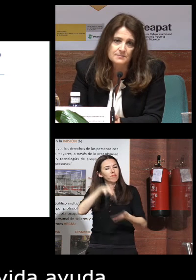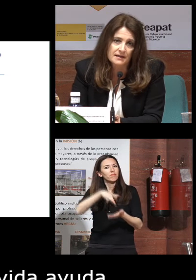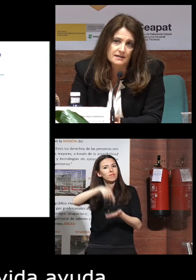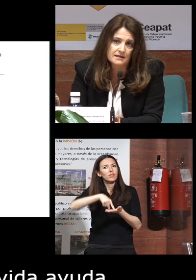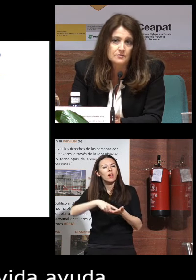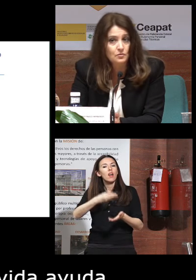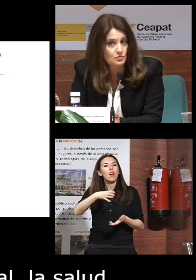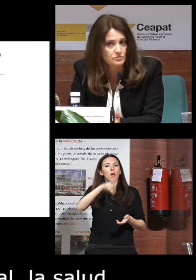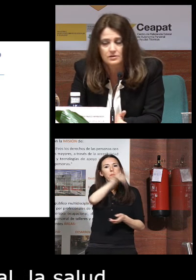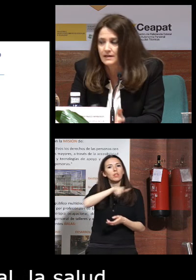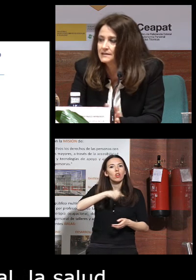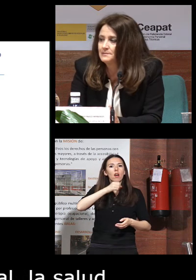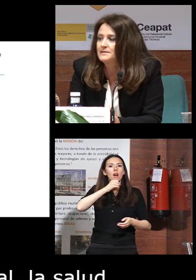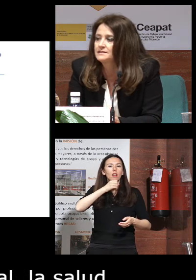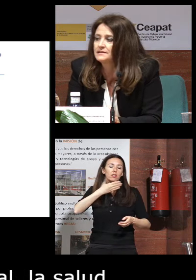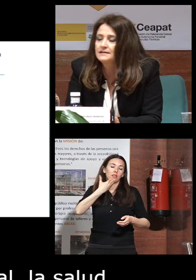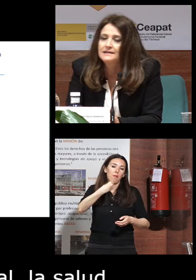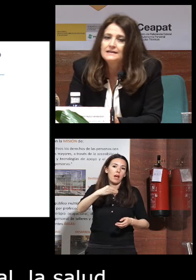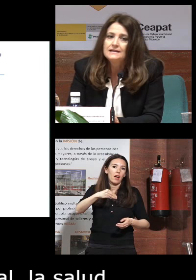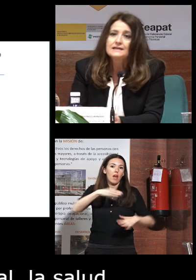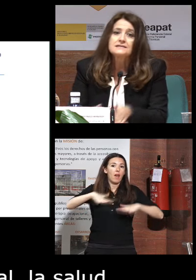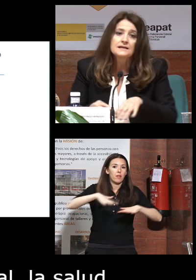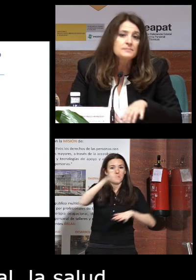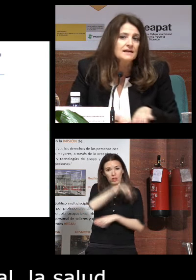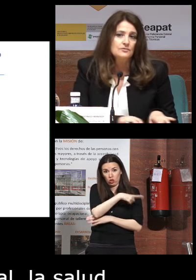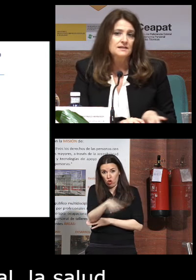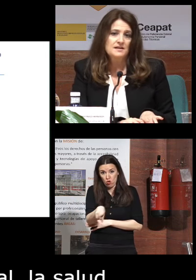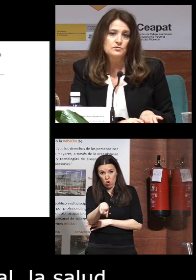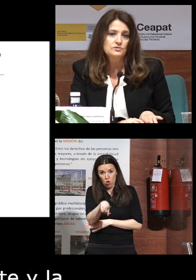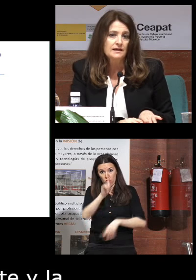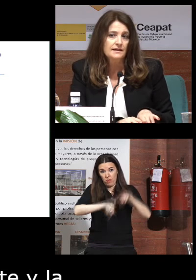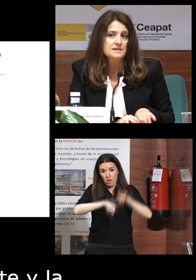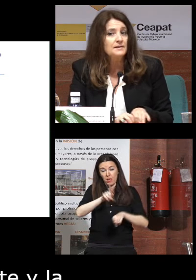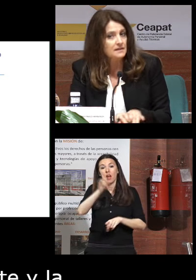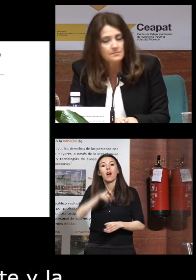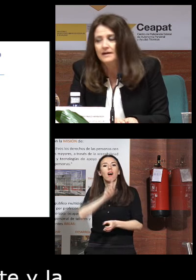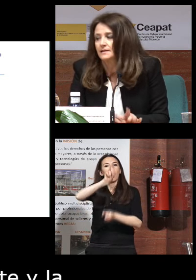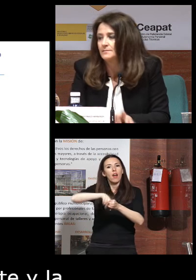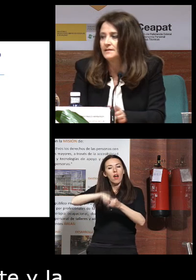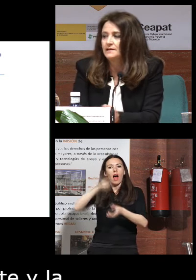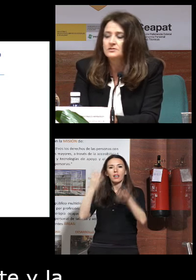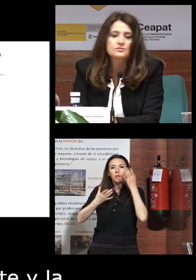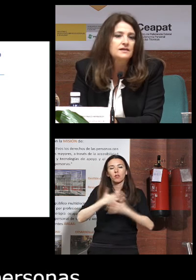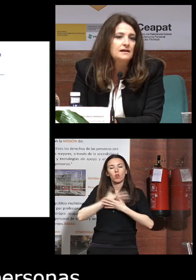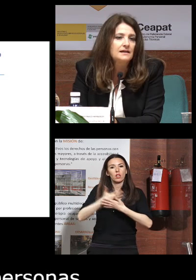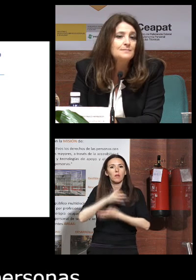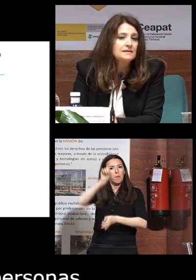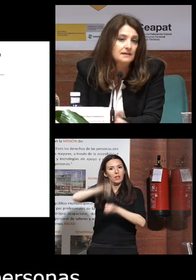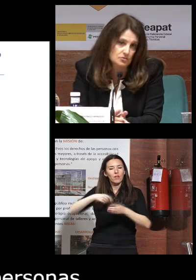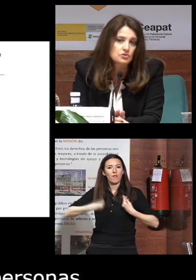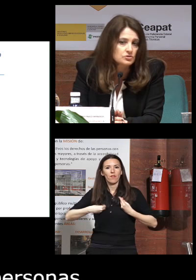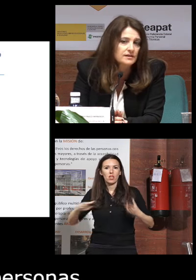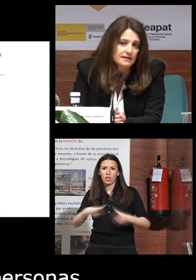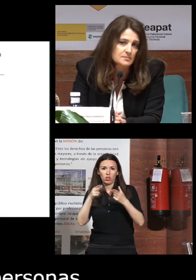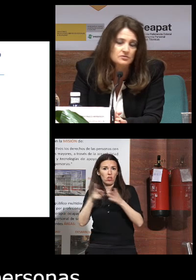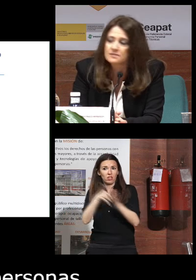personas envejezcan o no activamente que estar implicado en actividades voluntarias y participar de la vida social evita